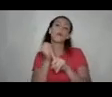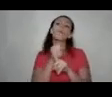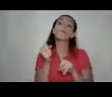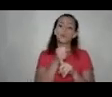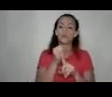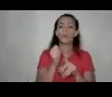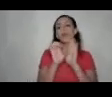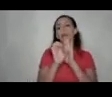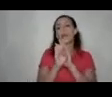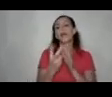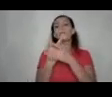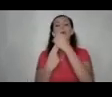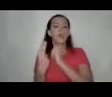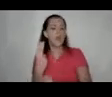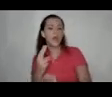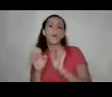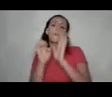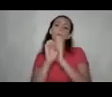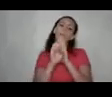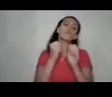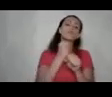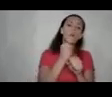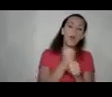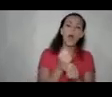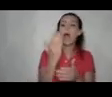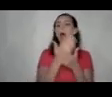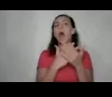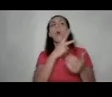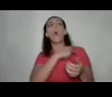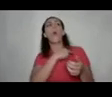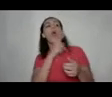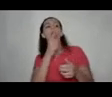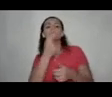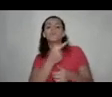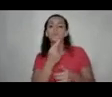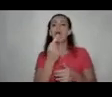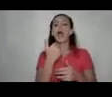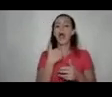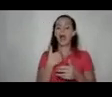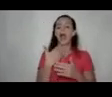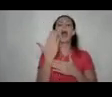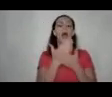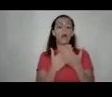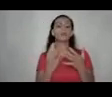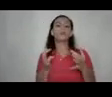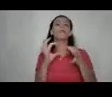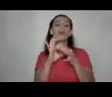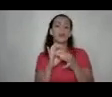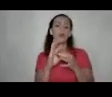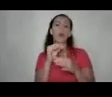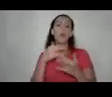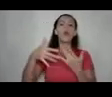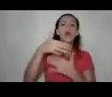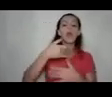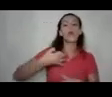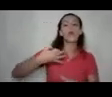por ejemplo de pareja por ejemplo en el trabajo de alguna jefatura ¿verdad? donde hay una relación o una